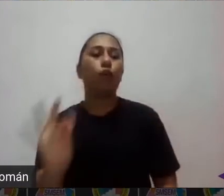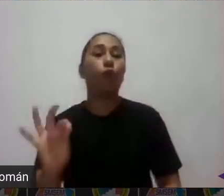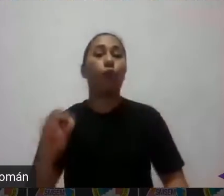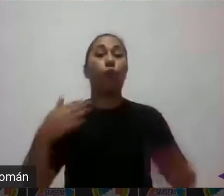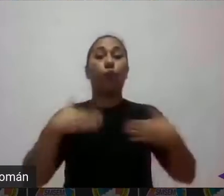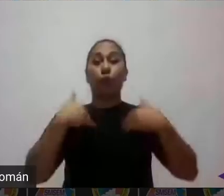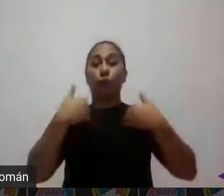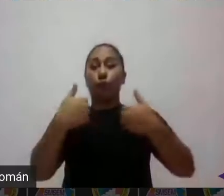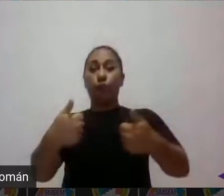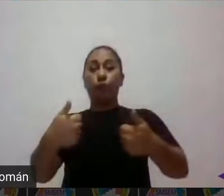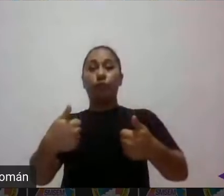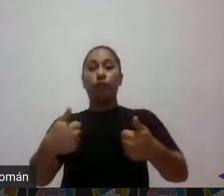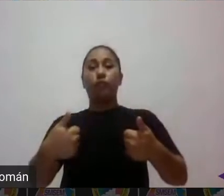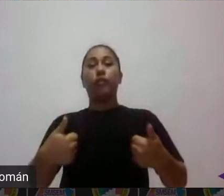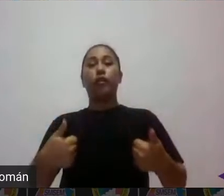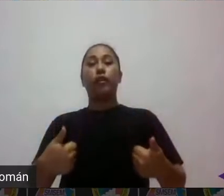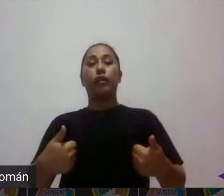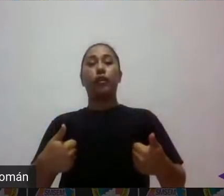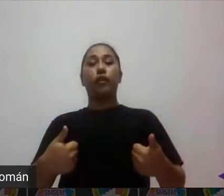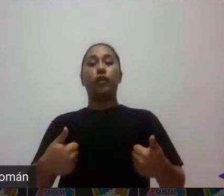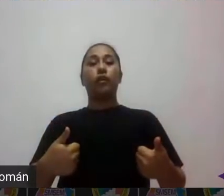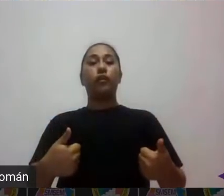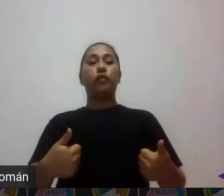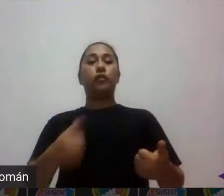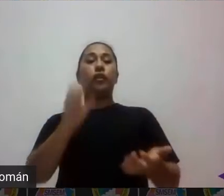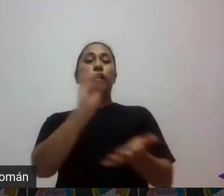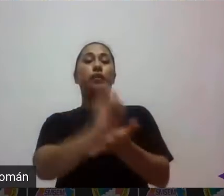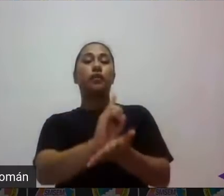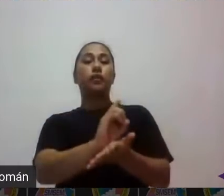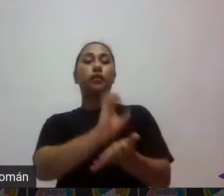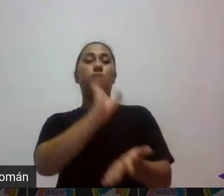la evaluación según las capacidades de cada uno de los alumnos